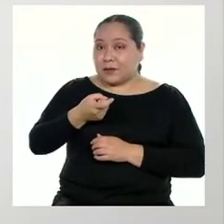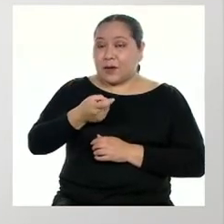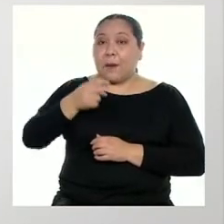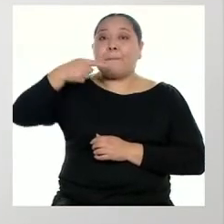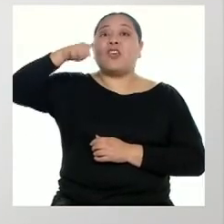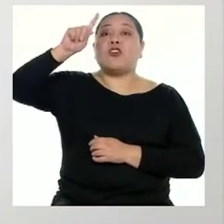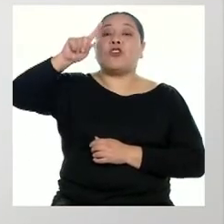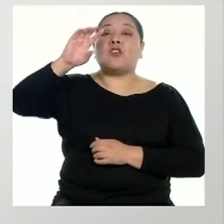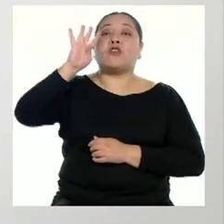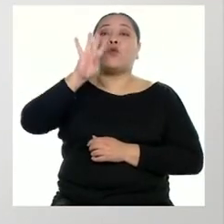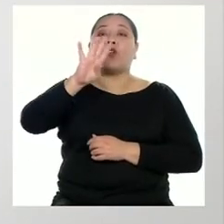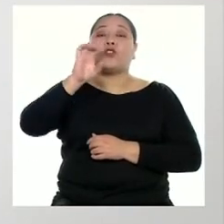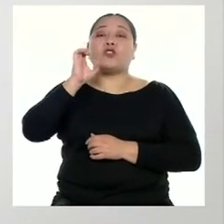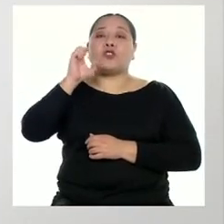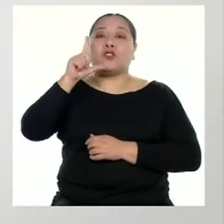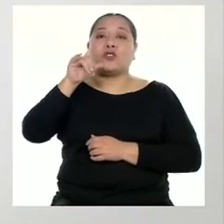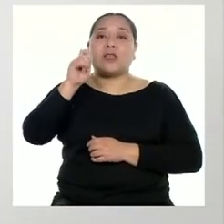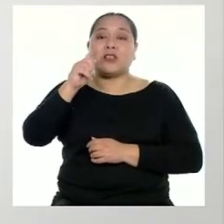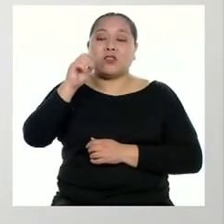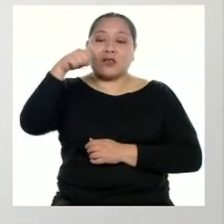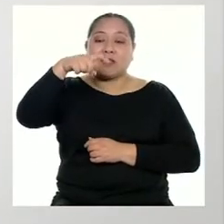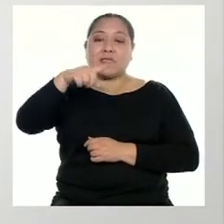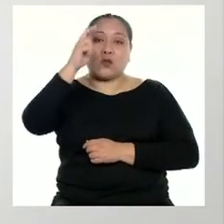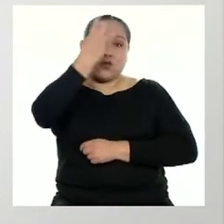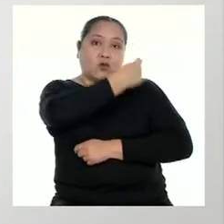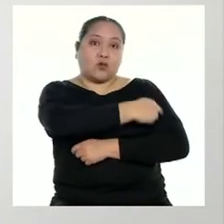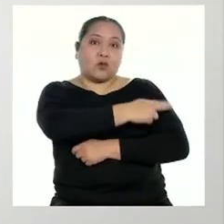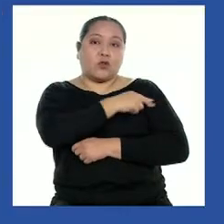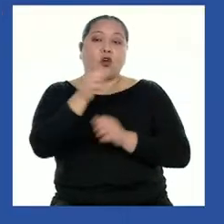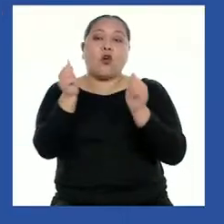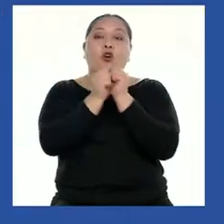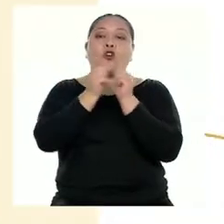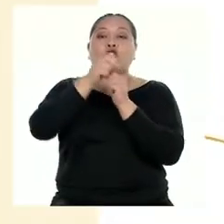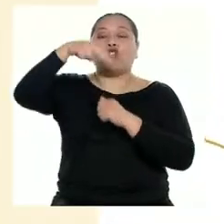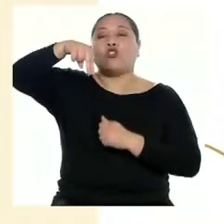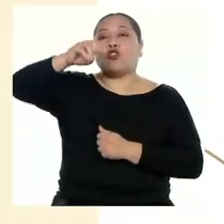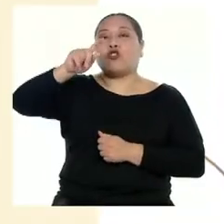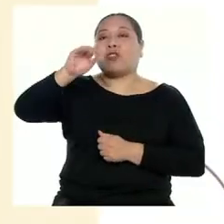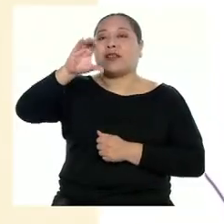aproximado que demanda un hospital mediante notación científica.